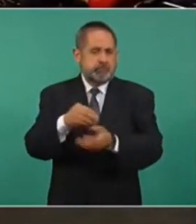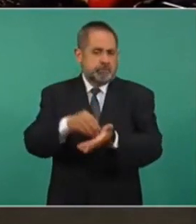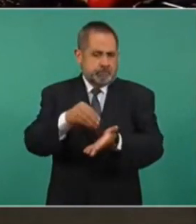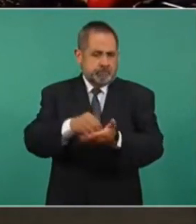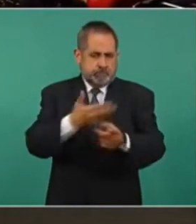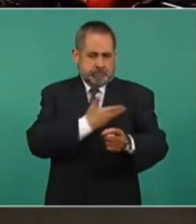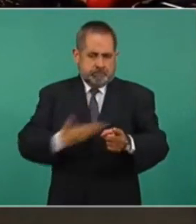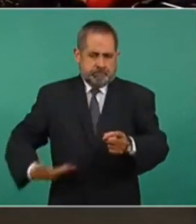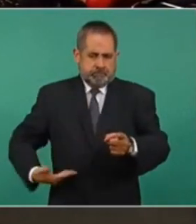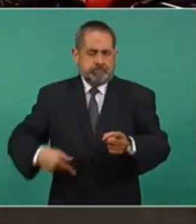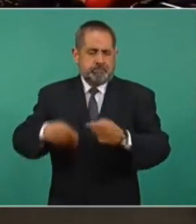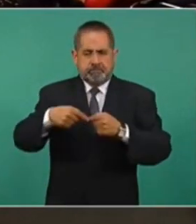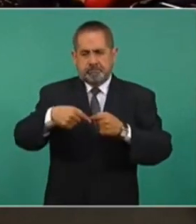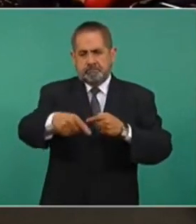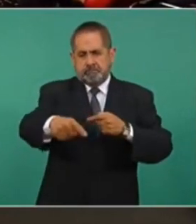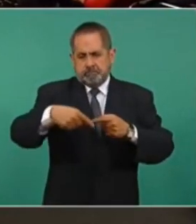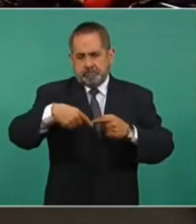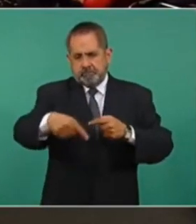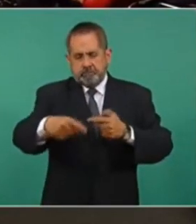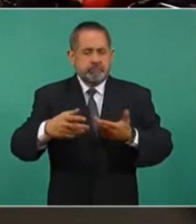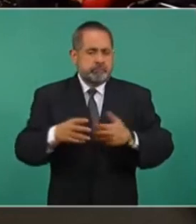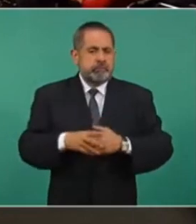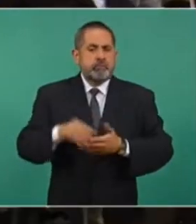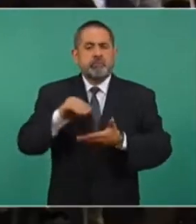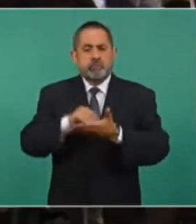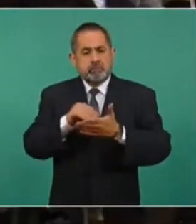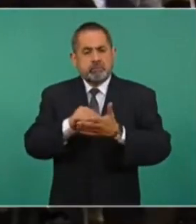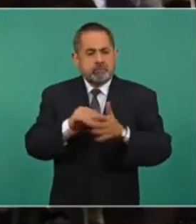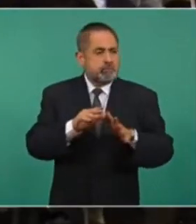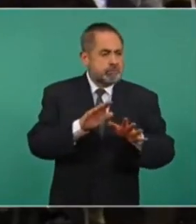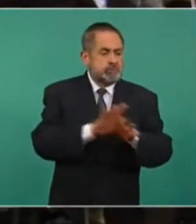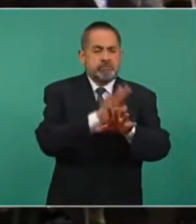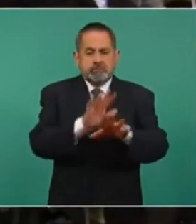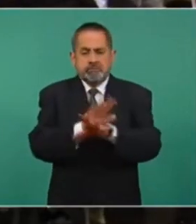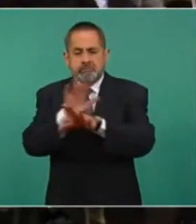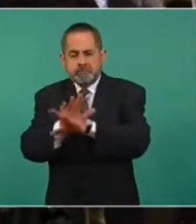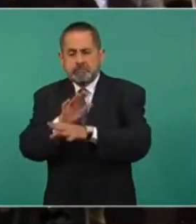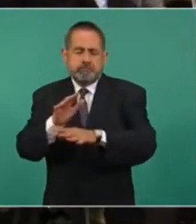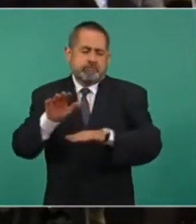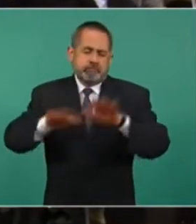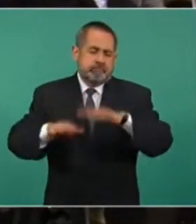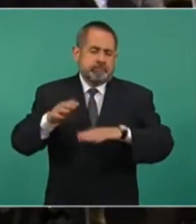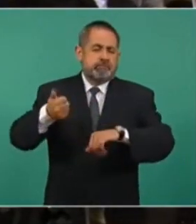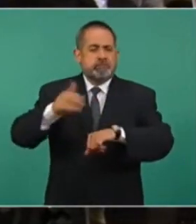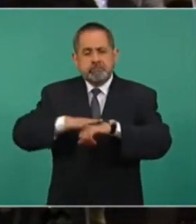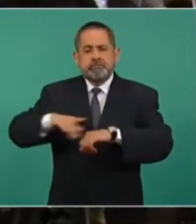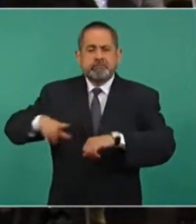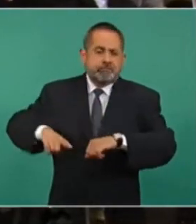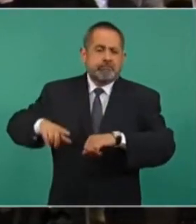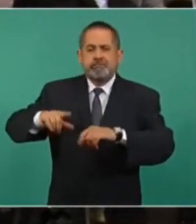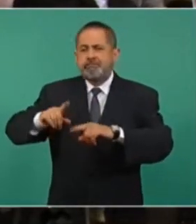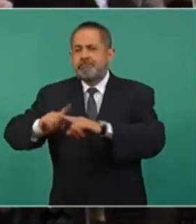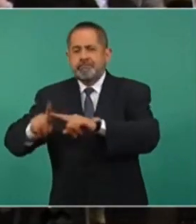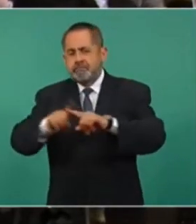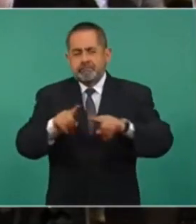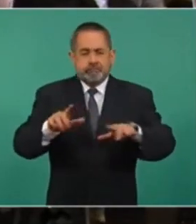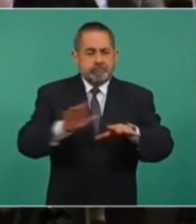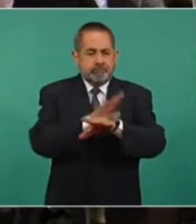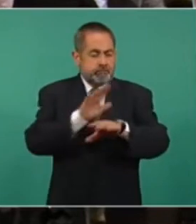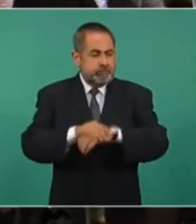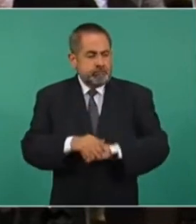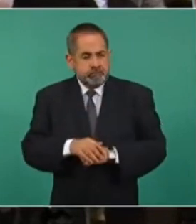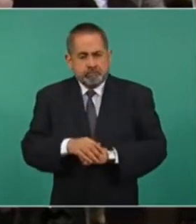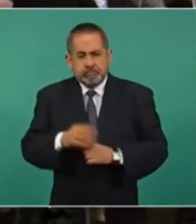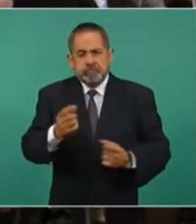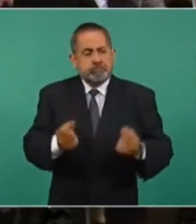nacional, es un hecho que se continúen dando cambios en su administración. Y ha comentado incluso que hay figuras de extracción panista